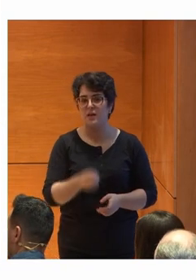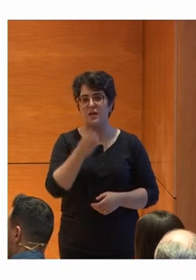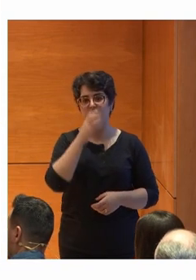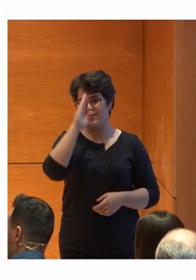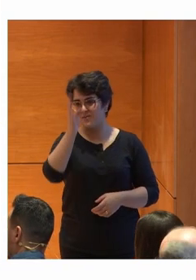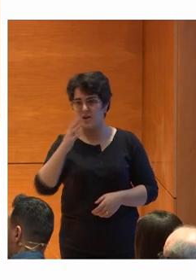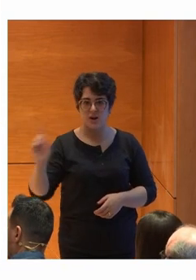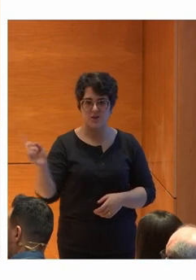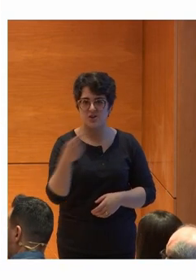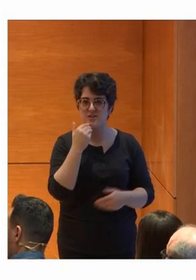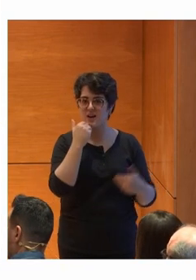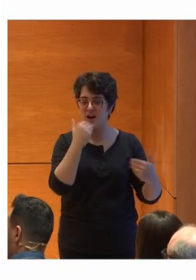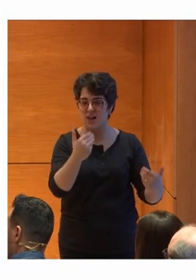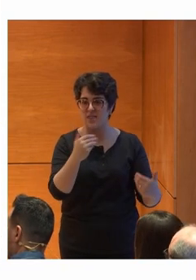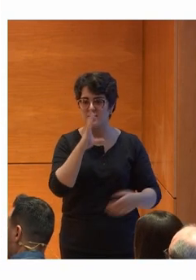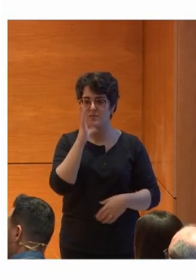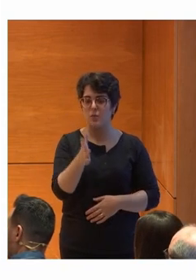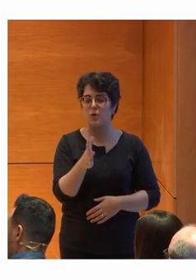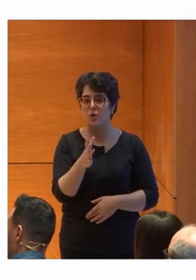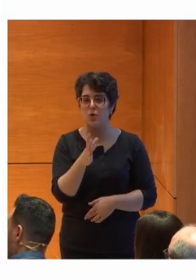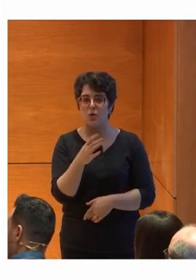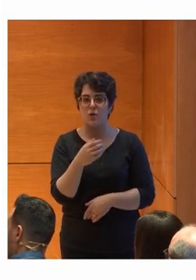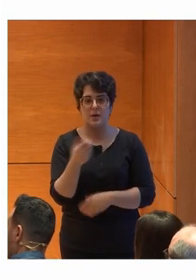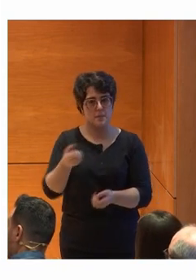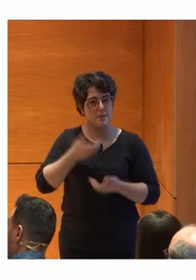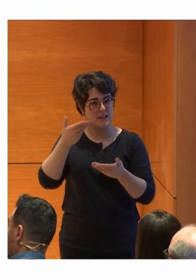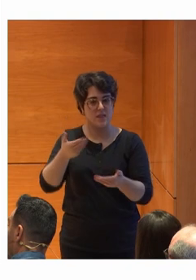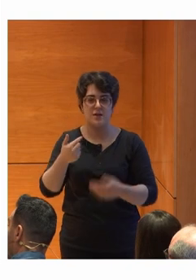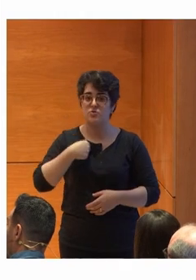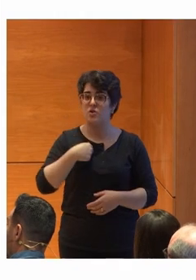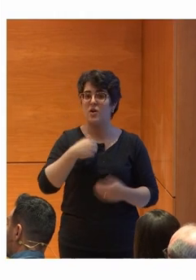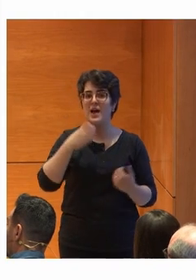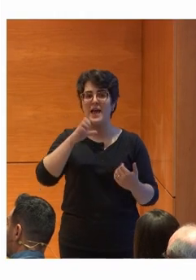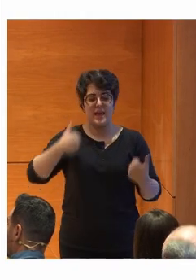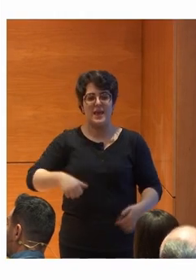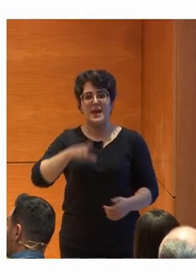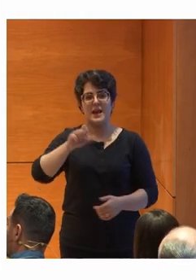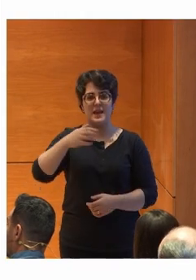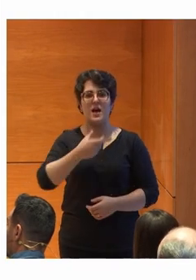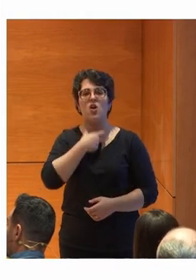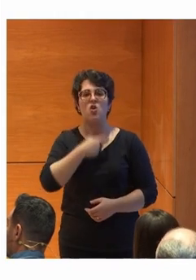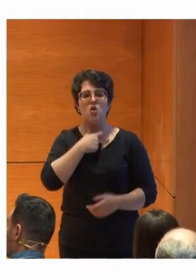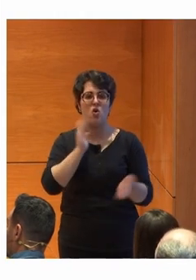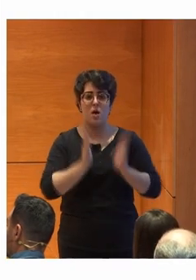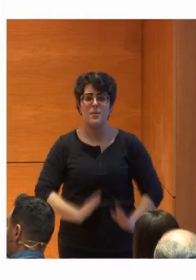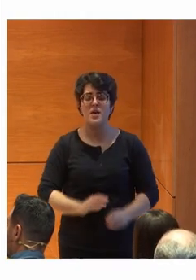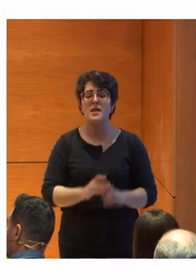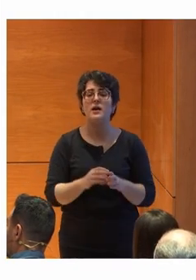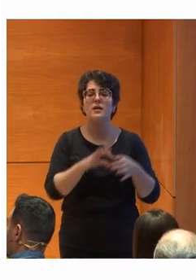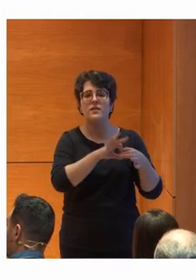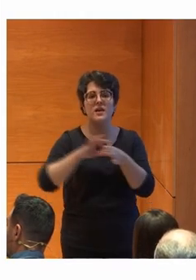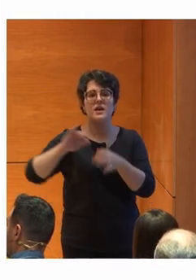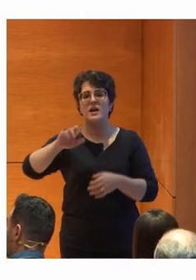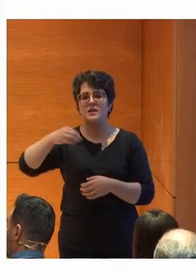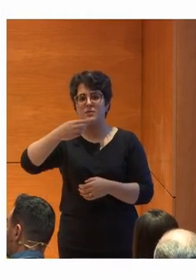Saludos a todos, gracias por la invitación Y bueno, yo soy Elena, soy logopeda Trabajo para Iris